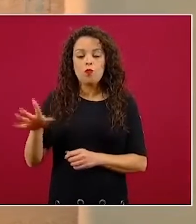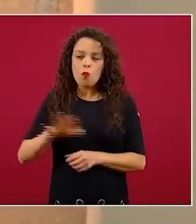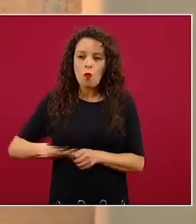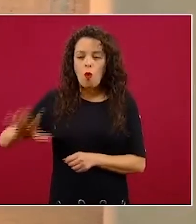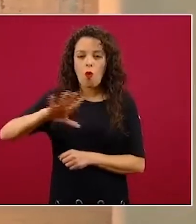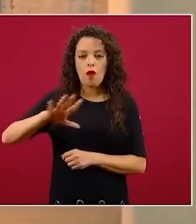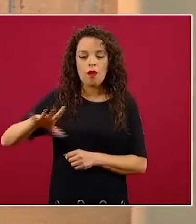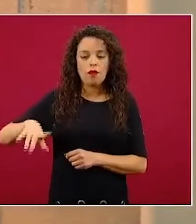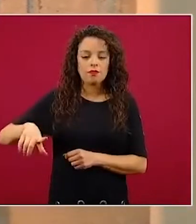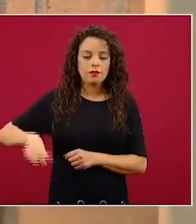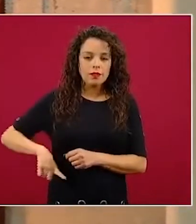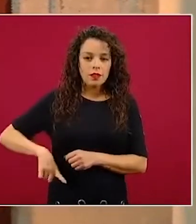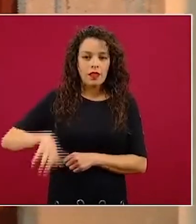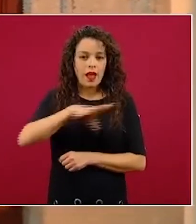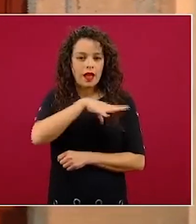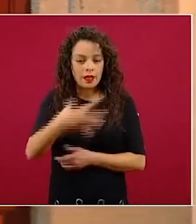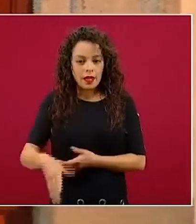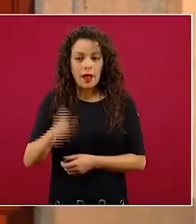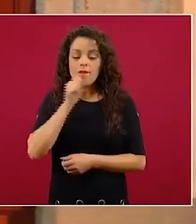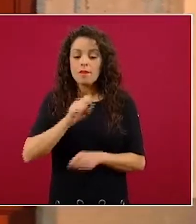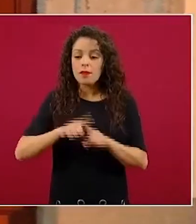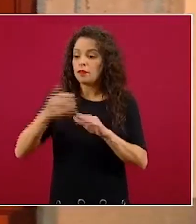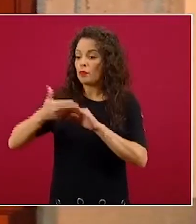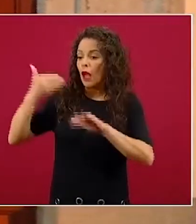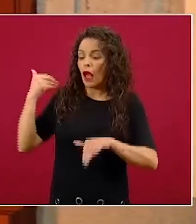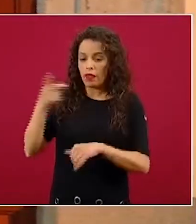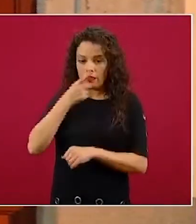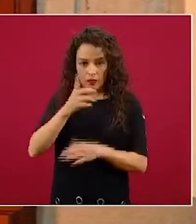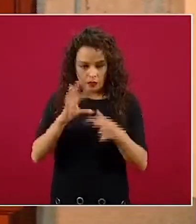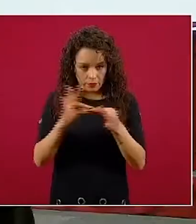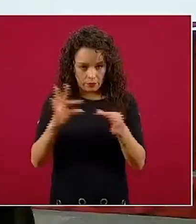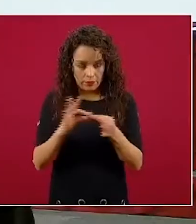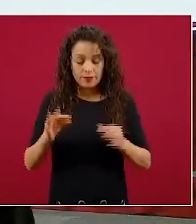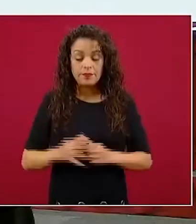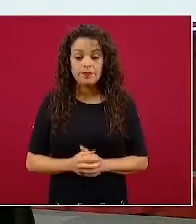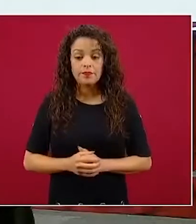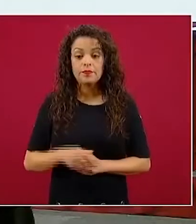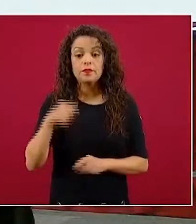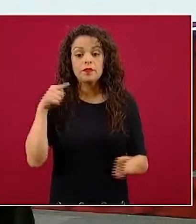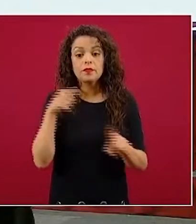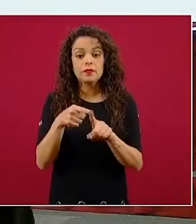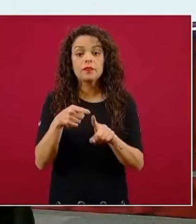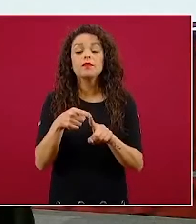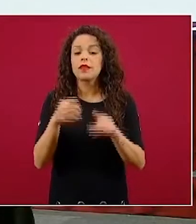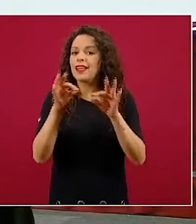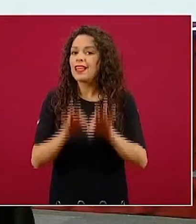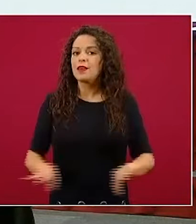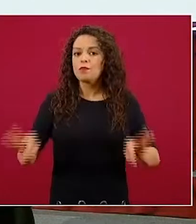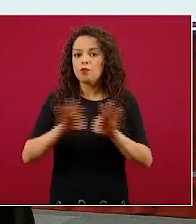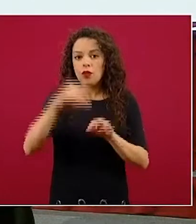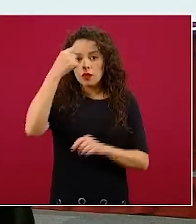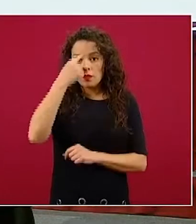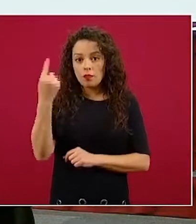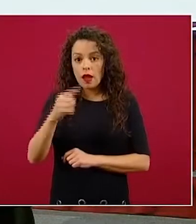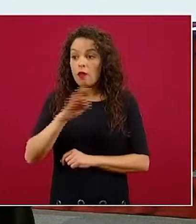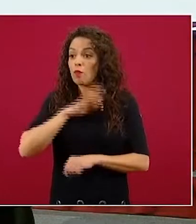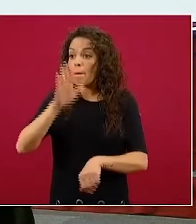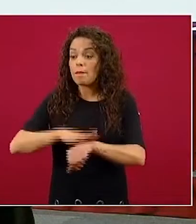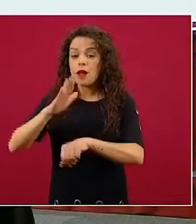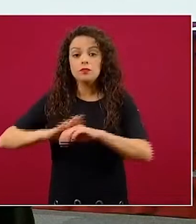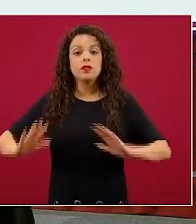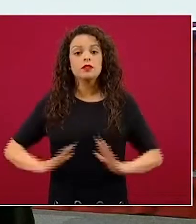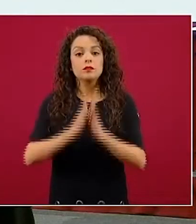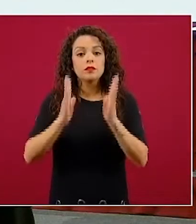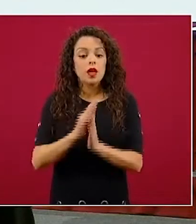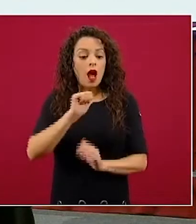lo comentaron anteriormente. Entonces, esto va a ser también esencial para incrementar la participación laboral de